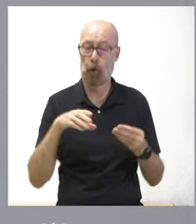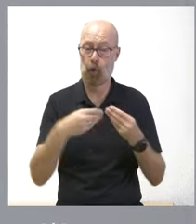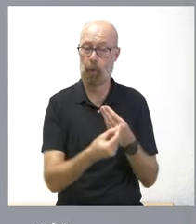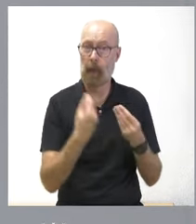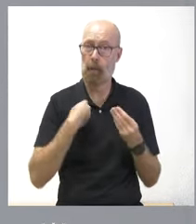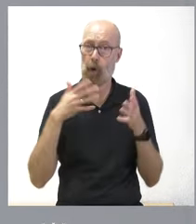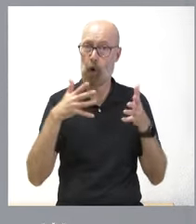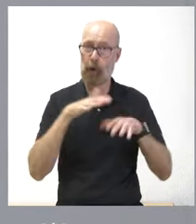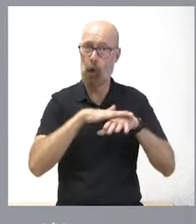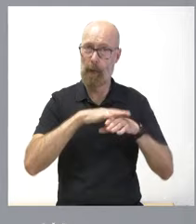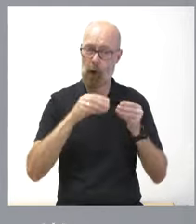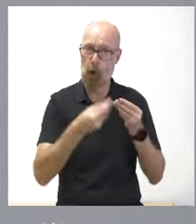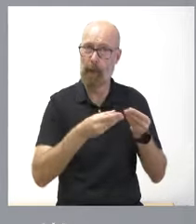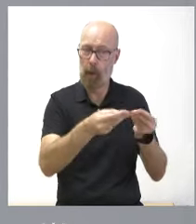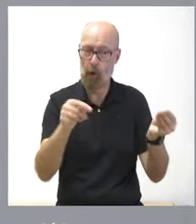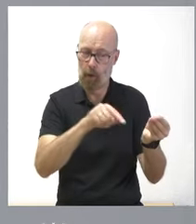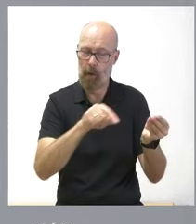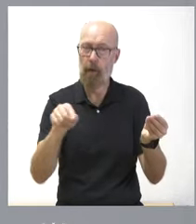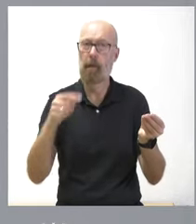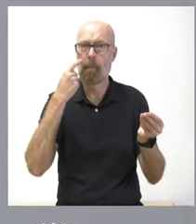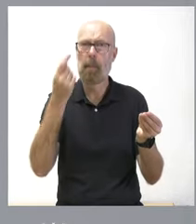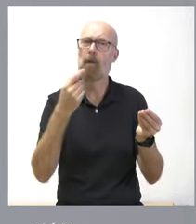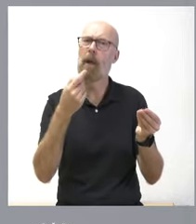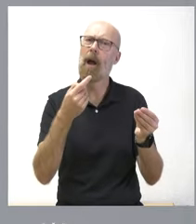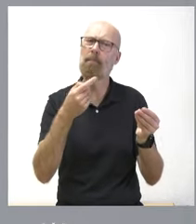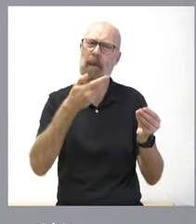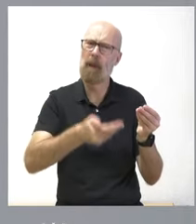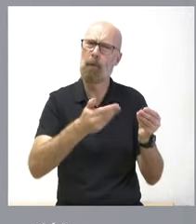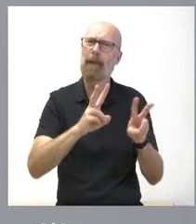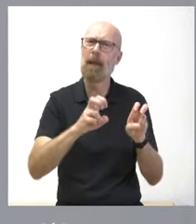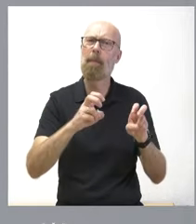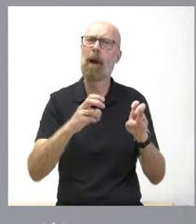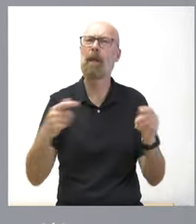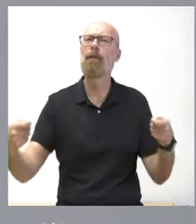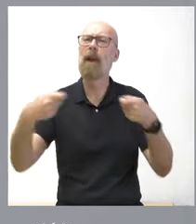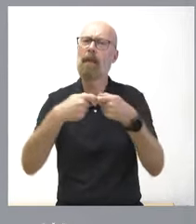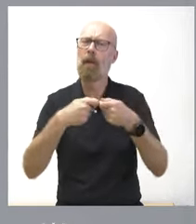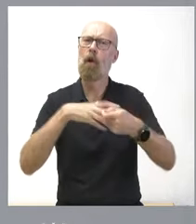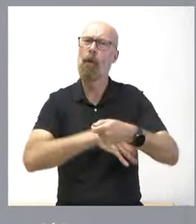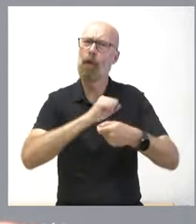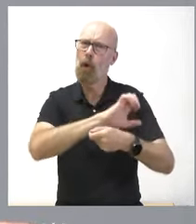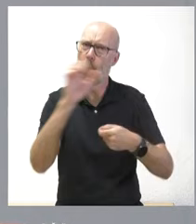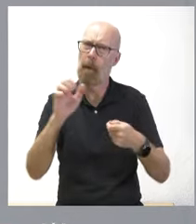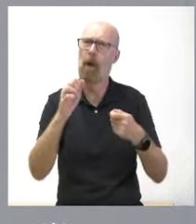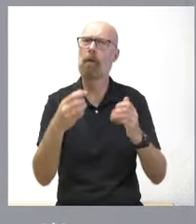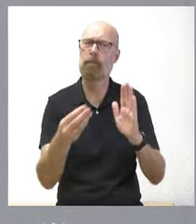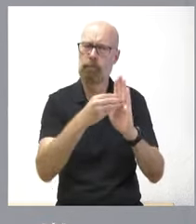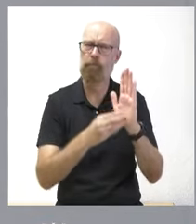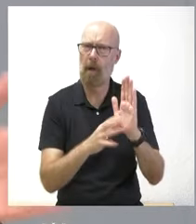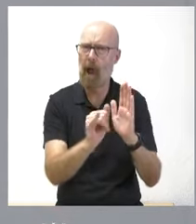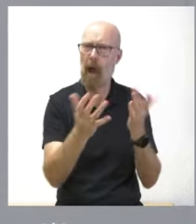Consejo de Gobierno, una parte importante de las actuaciones tienen cofinanciación de estos fondos europeos. Y, por tanto, ahora que iniciamos el curso político,